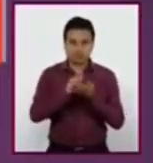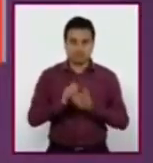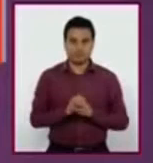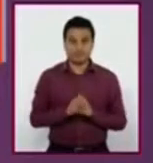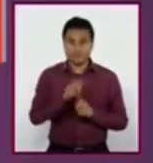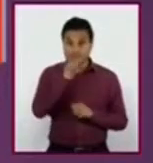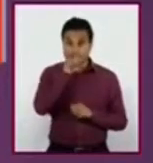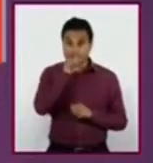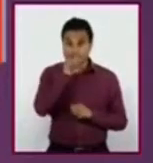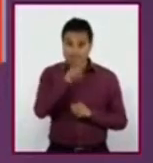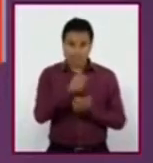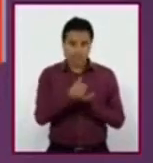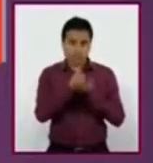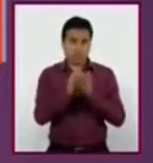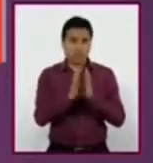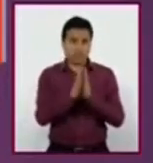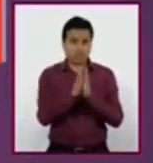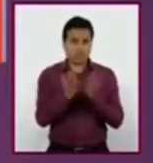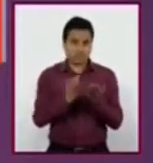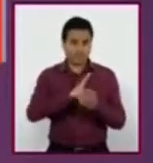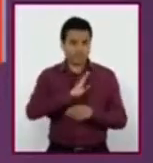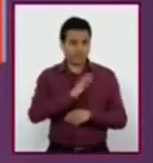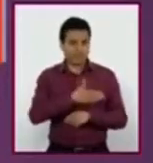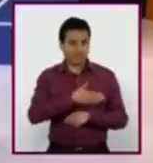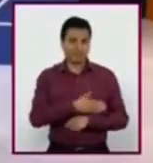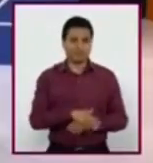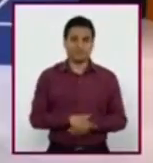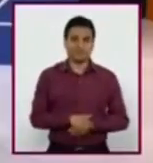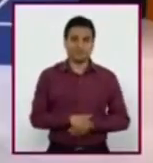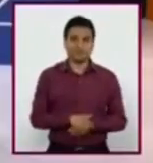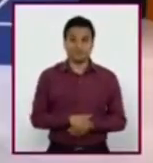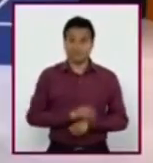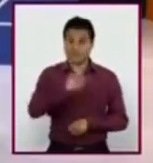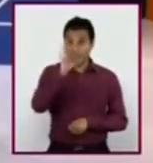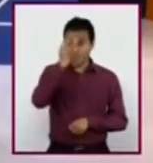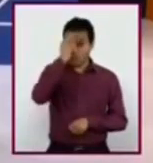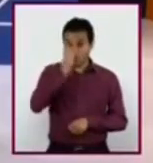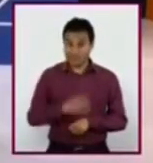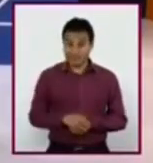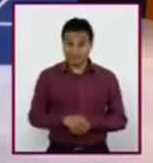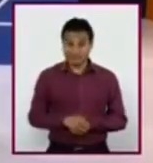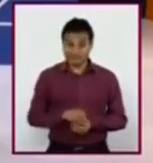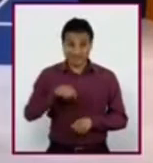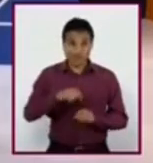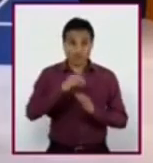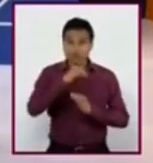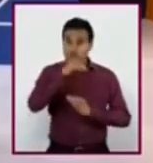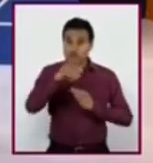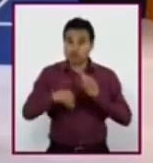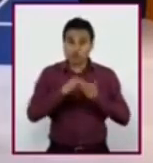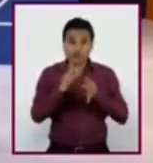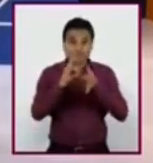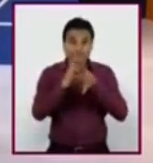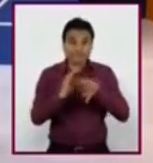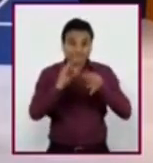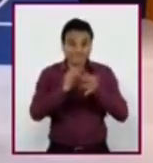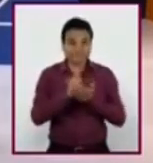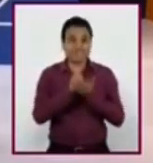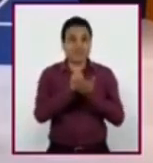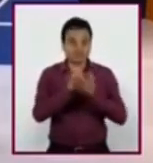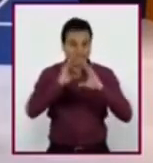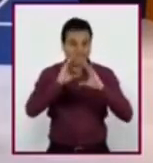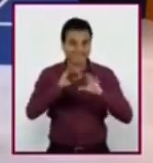También podría ayudarles tener a la mano su libro de texto. Recuerden que todo lo que vean es para reforzar su conocimiento,